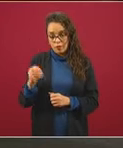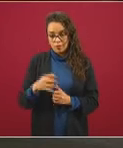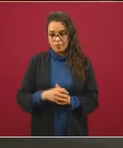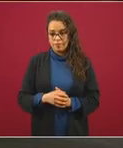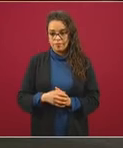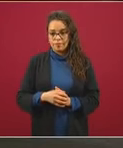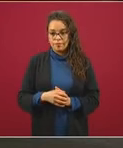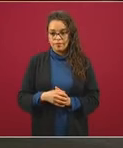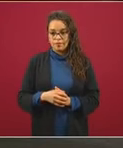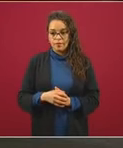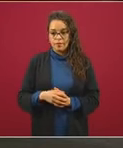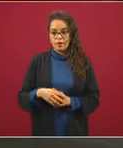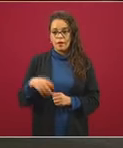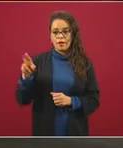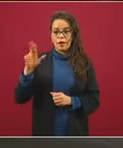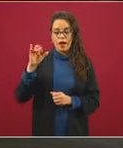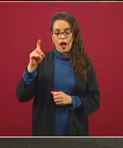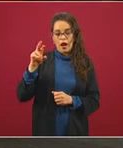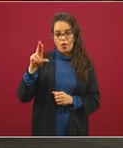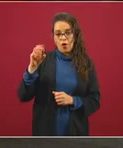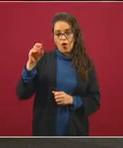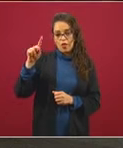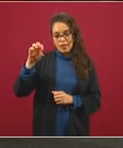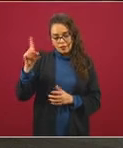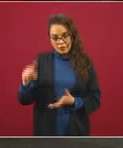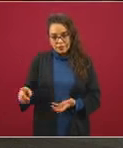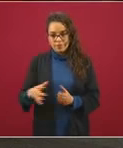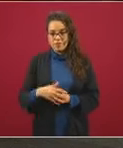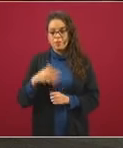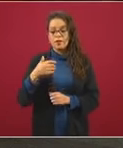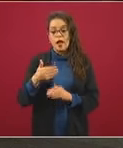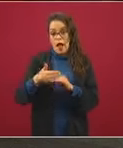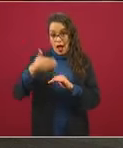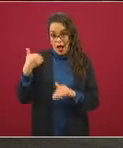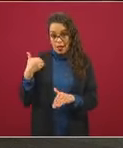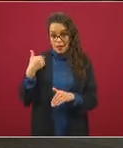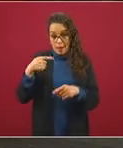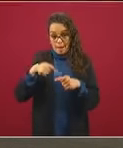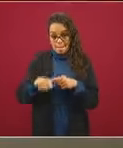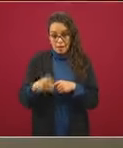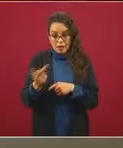Ricardo Cortés. Quisiera antes de pasar la sesión de preguntas y respuestas